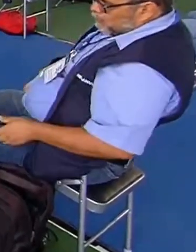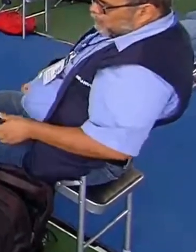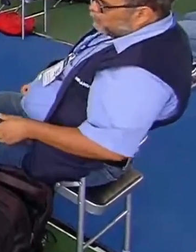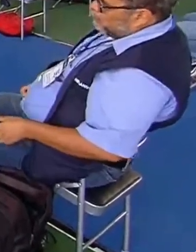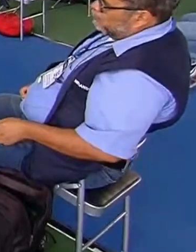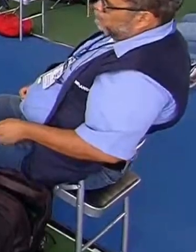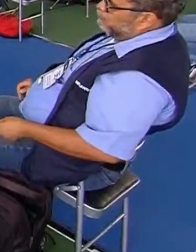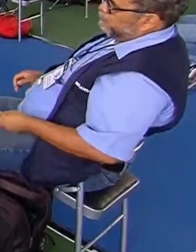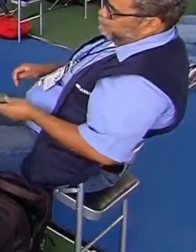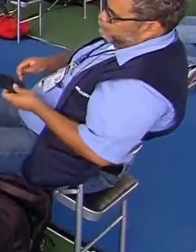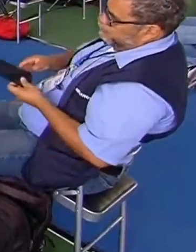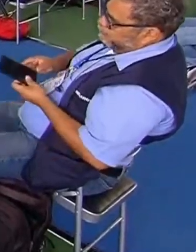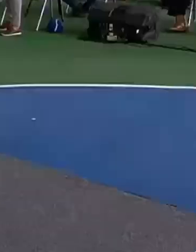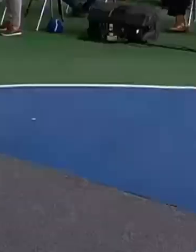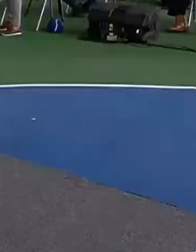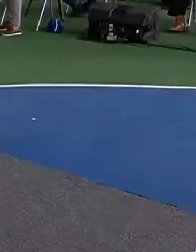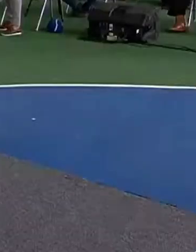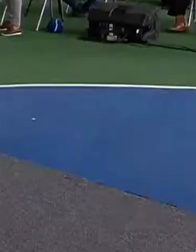Aprovechando,